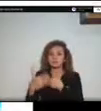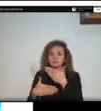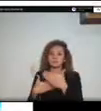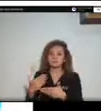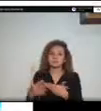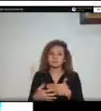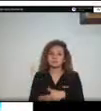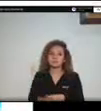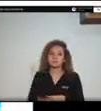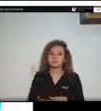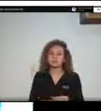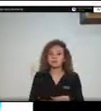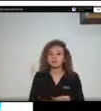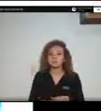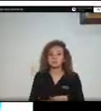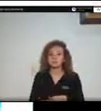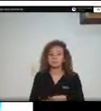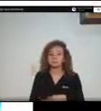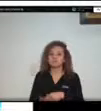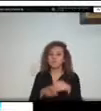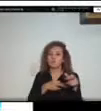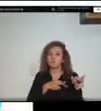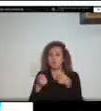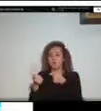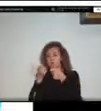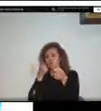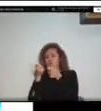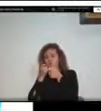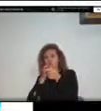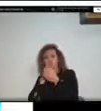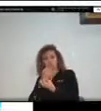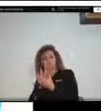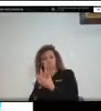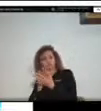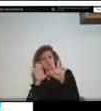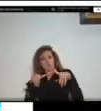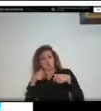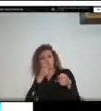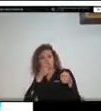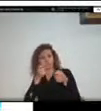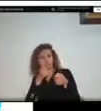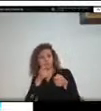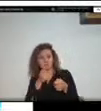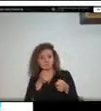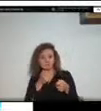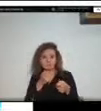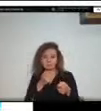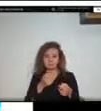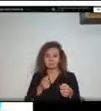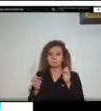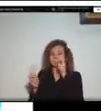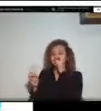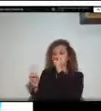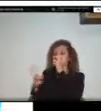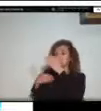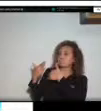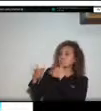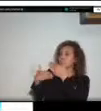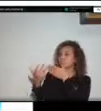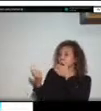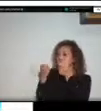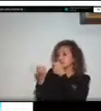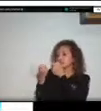control estructural en el cauce en el tramo intermedio en el alto y en el intermedio hay un control estructural